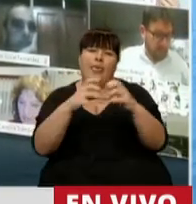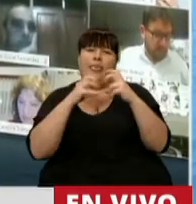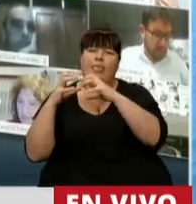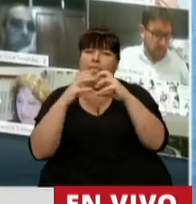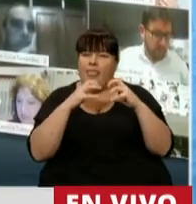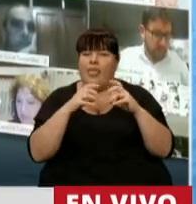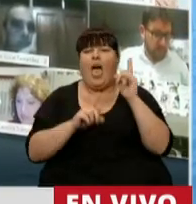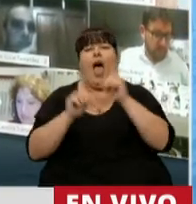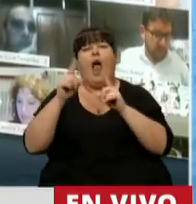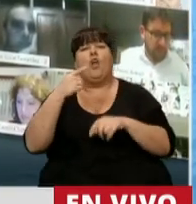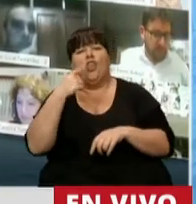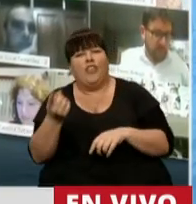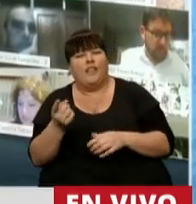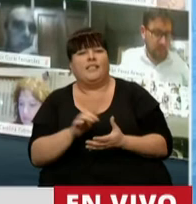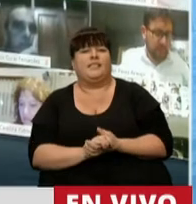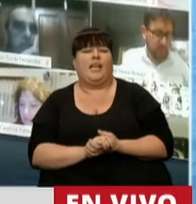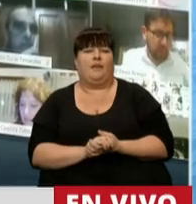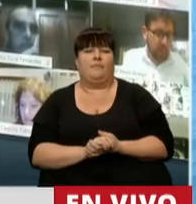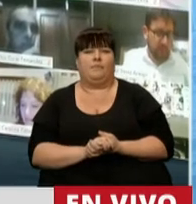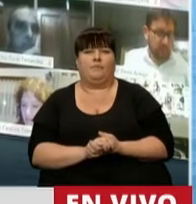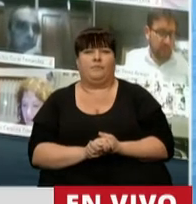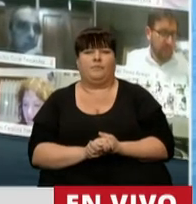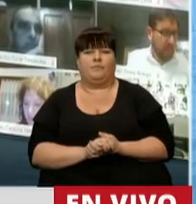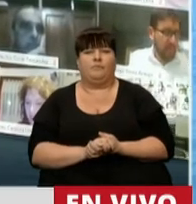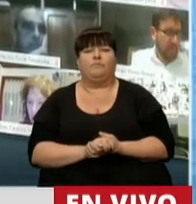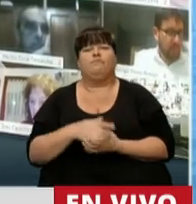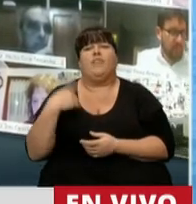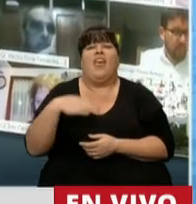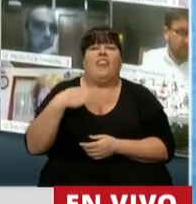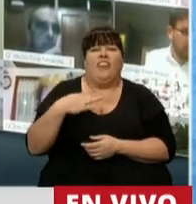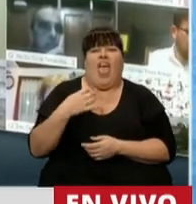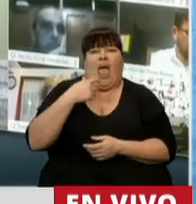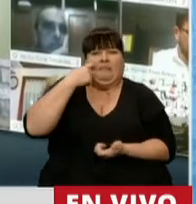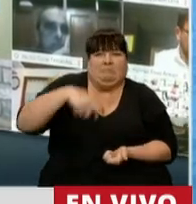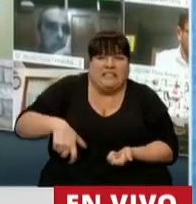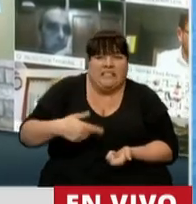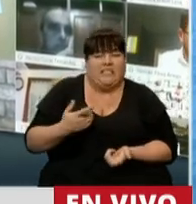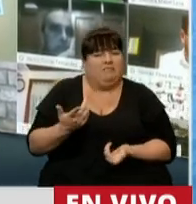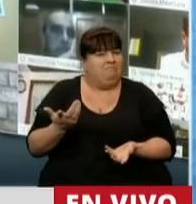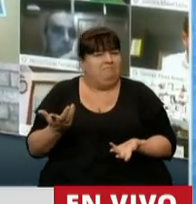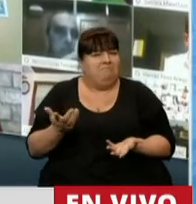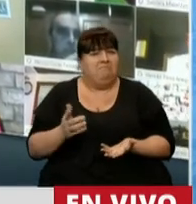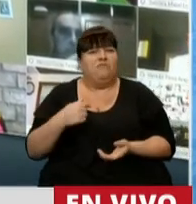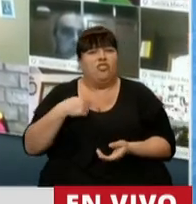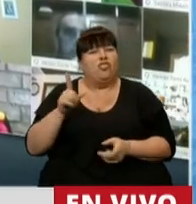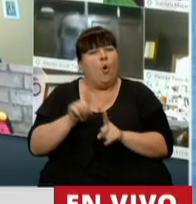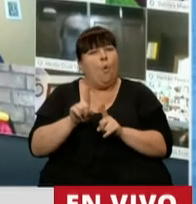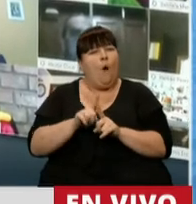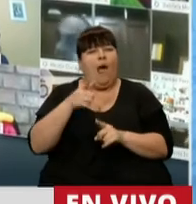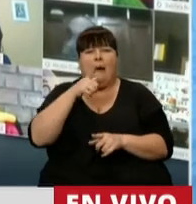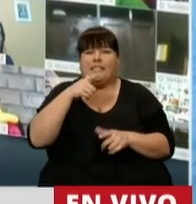que algunos dicen que tenemos que sentir vergüenza, he sentido una